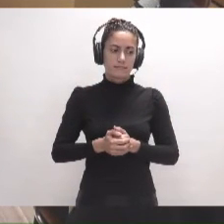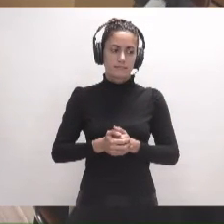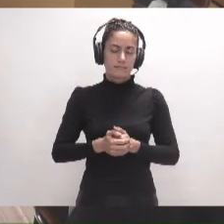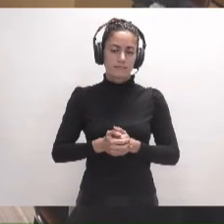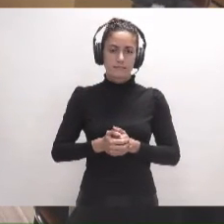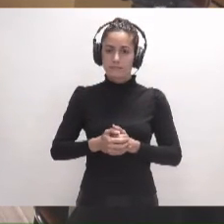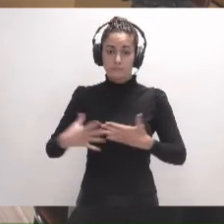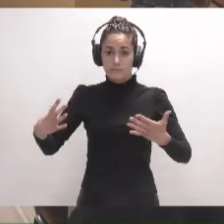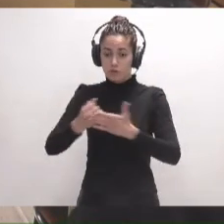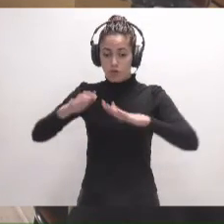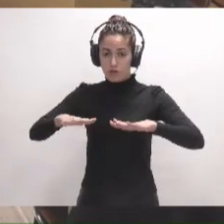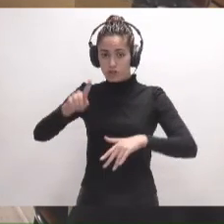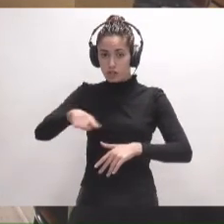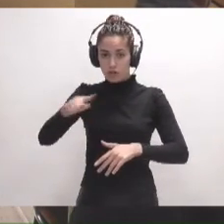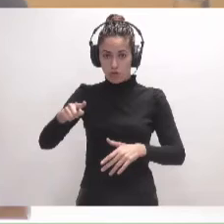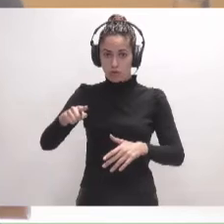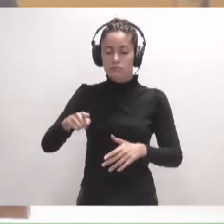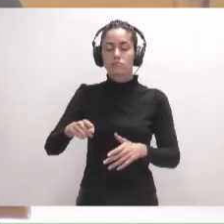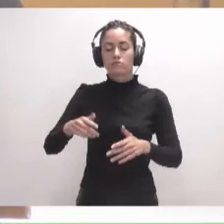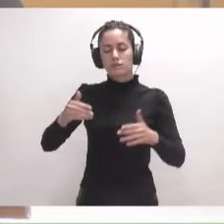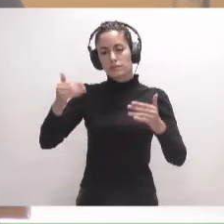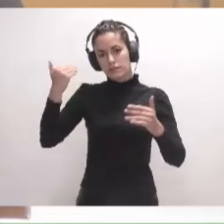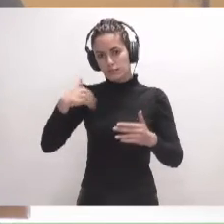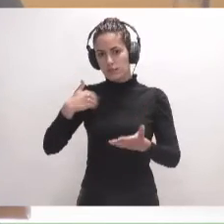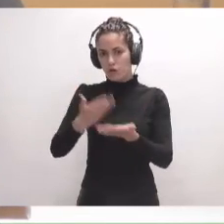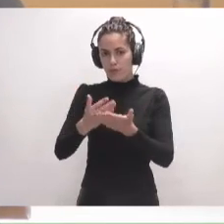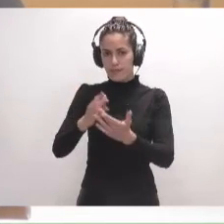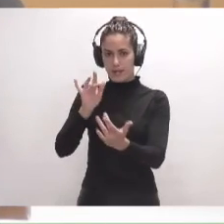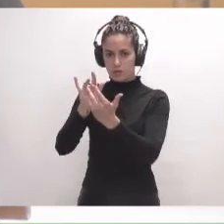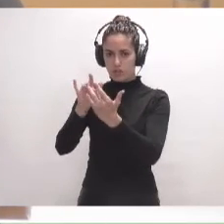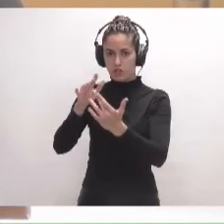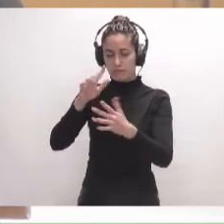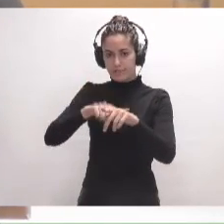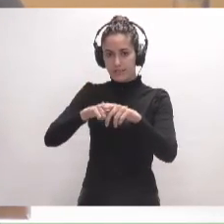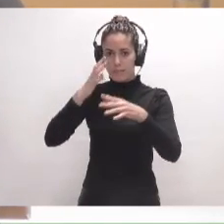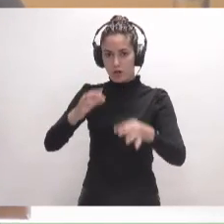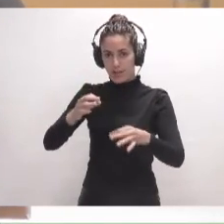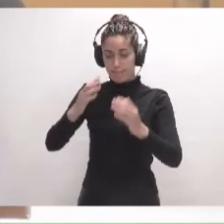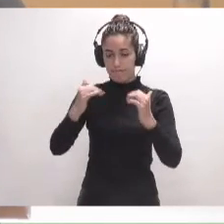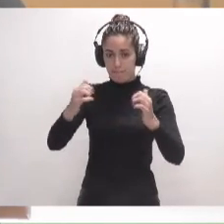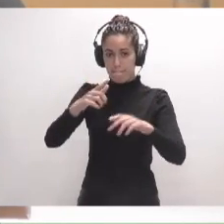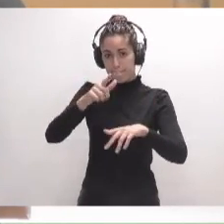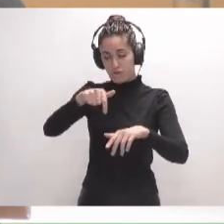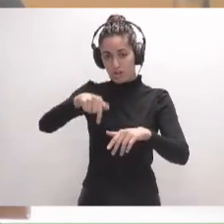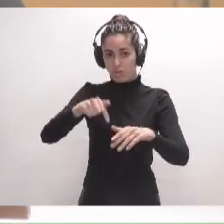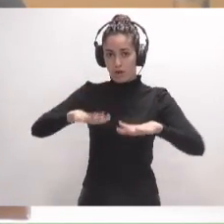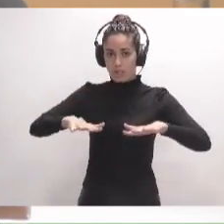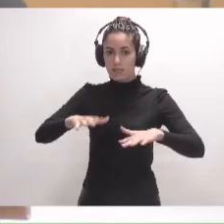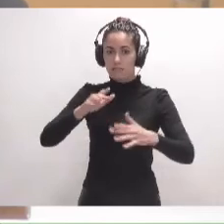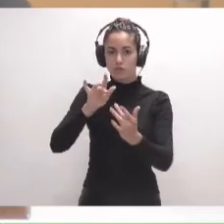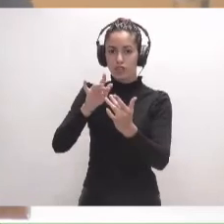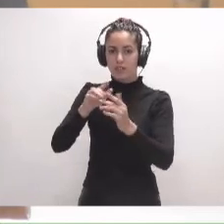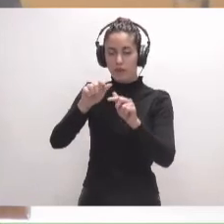¿Estamos todos entonces? Ya está. Sí. Por lo tanto, una vez comprobada la conexión en tiempo real de los miembros del Pleno que se encuentran conectados